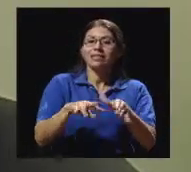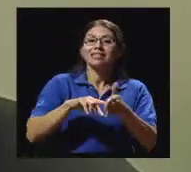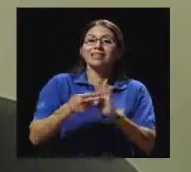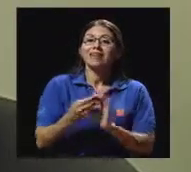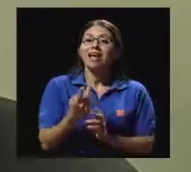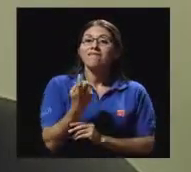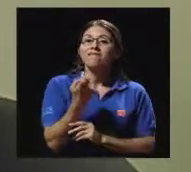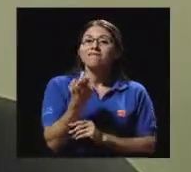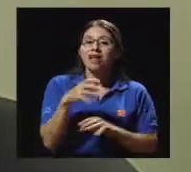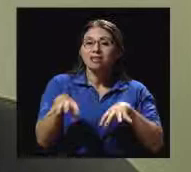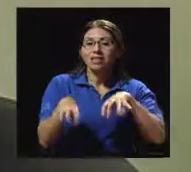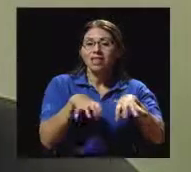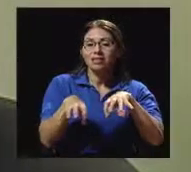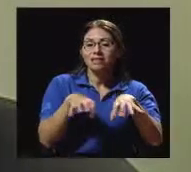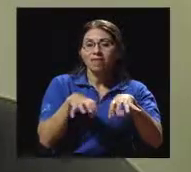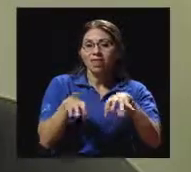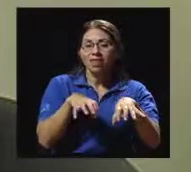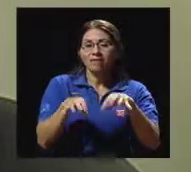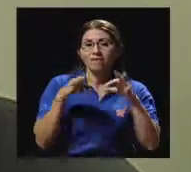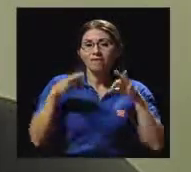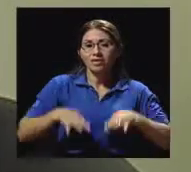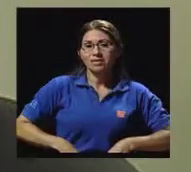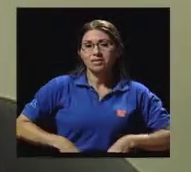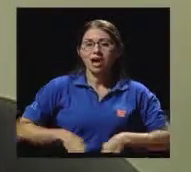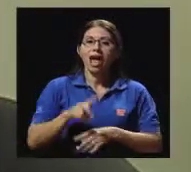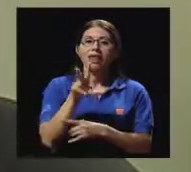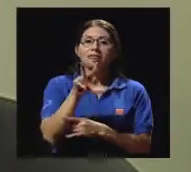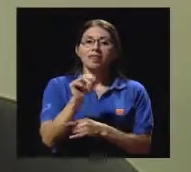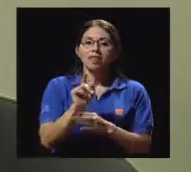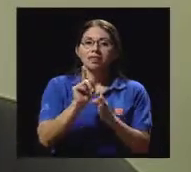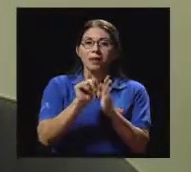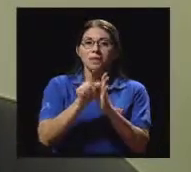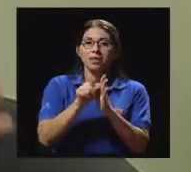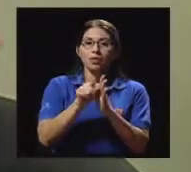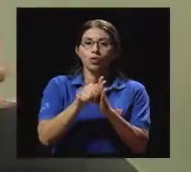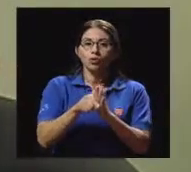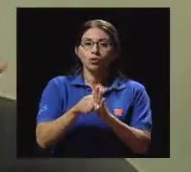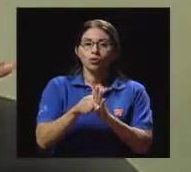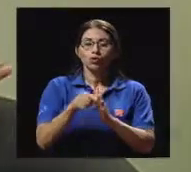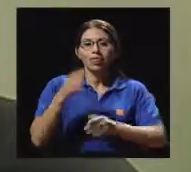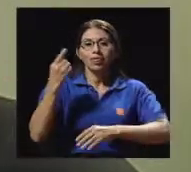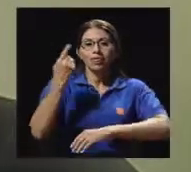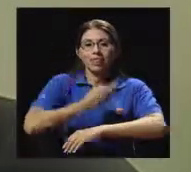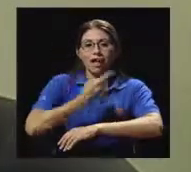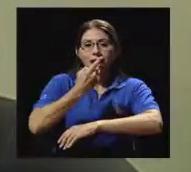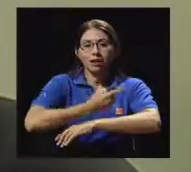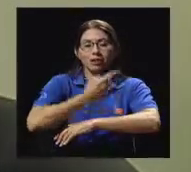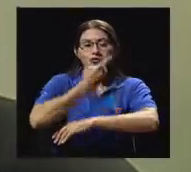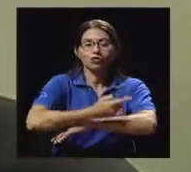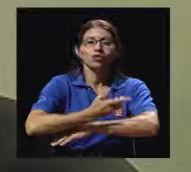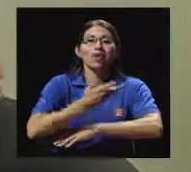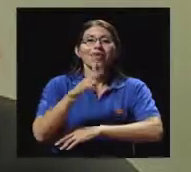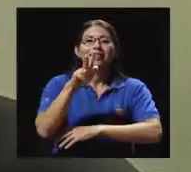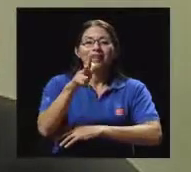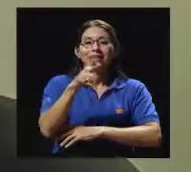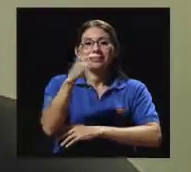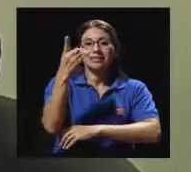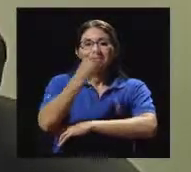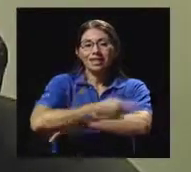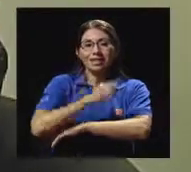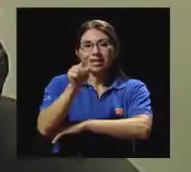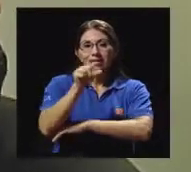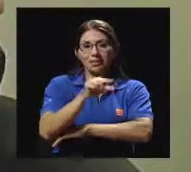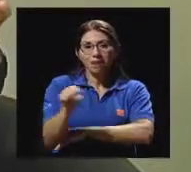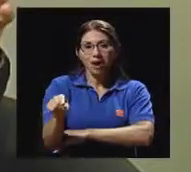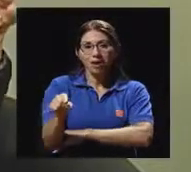diarios, durante 3 días a la semana. O si yo no hago en ese margen, en